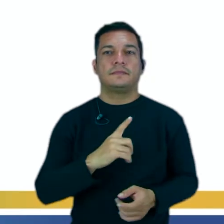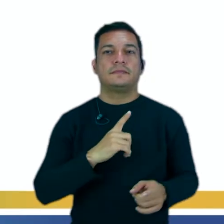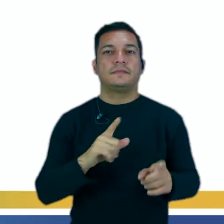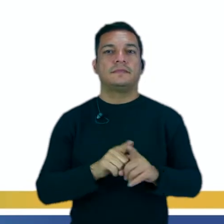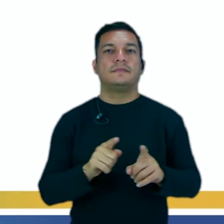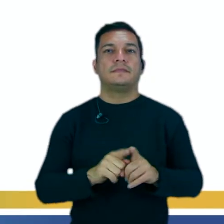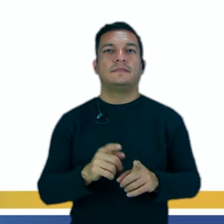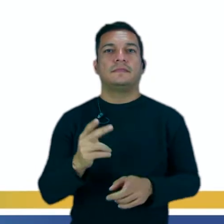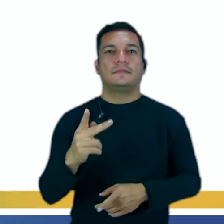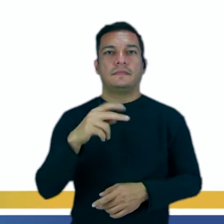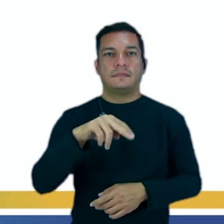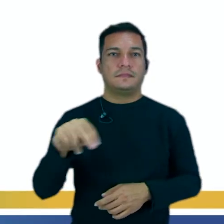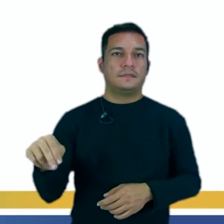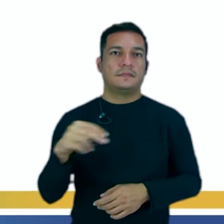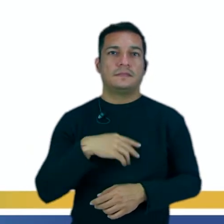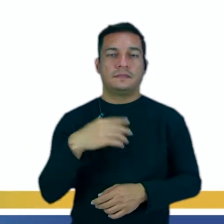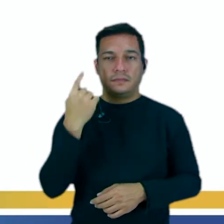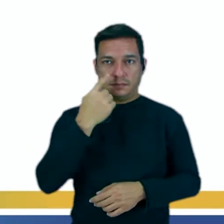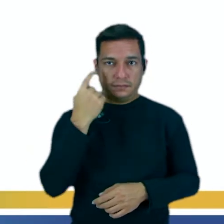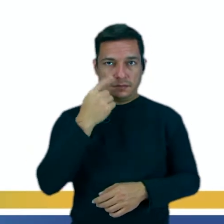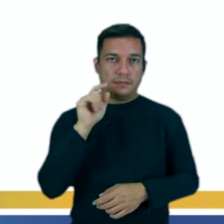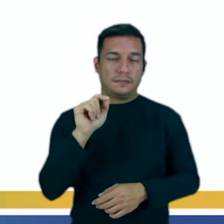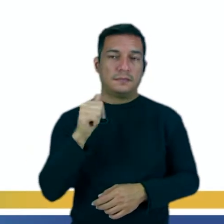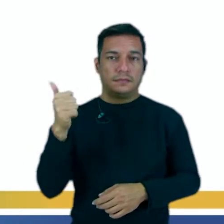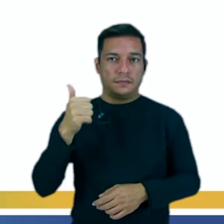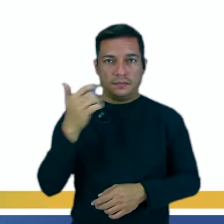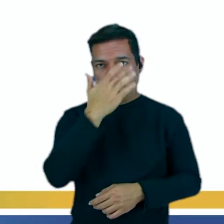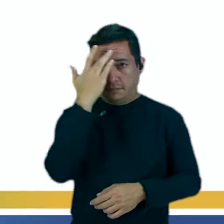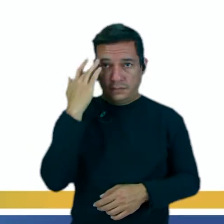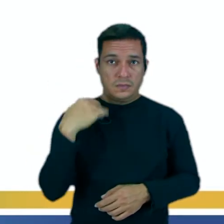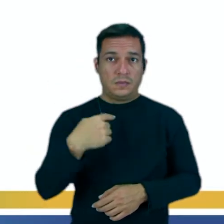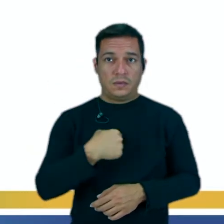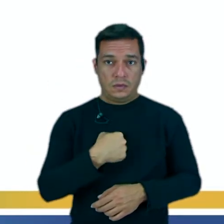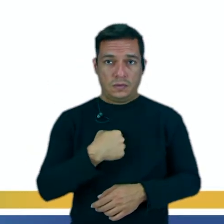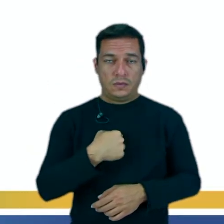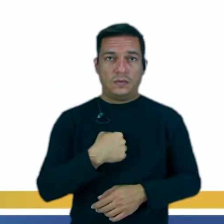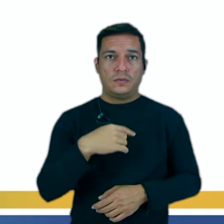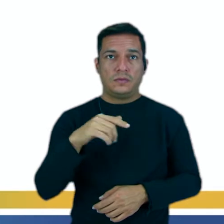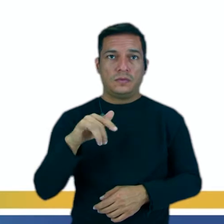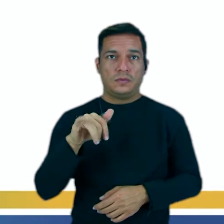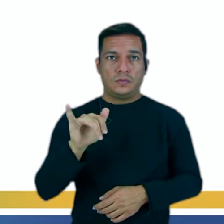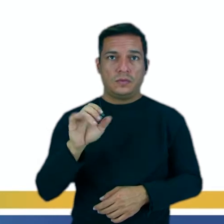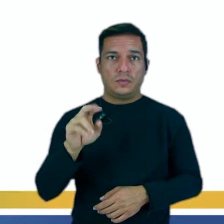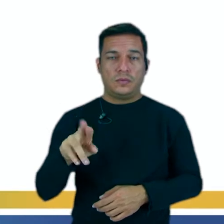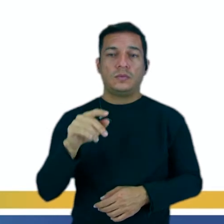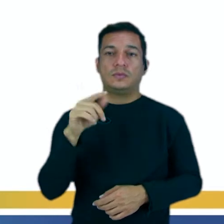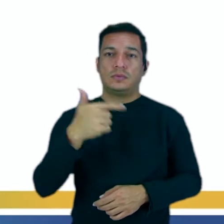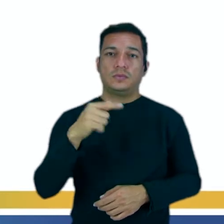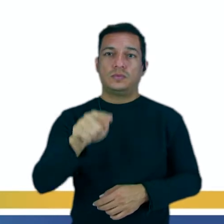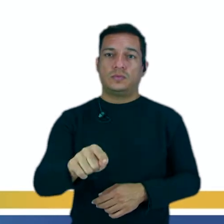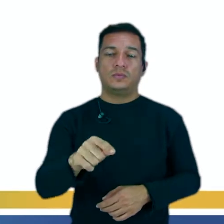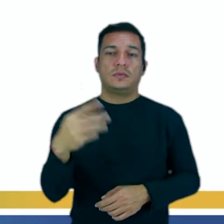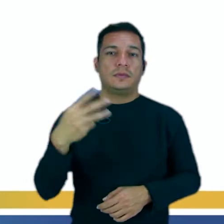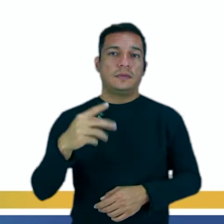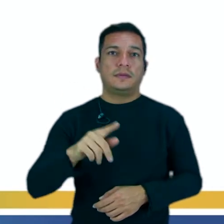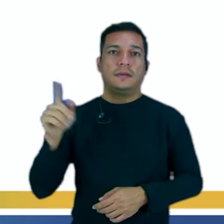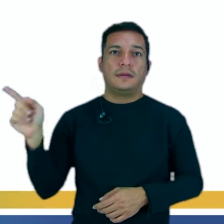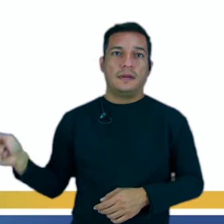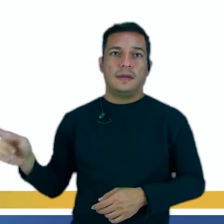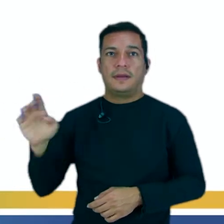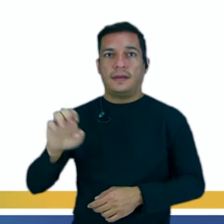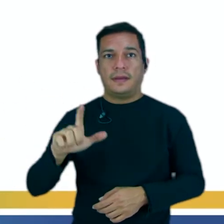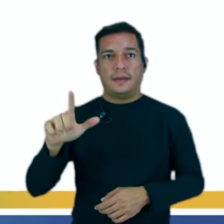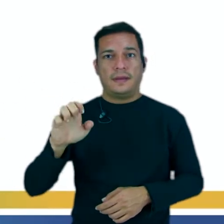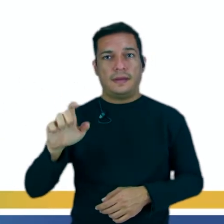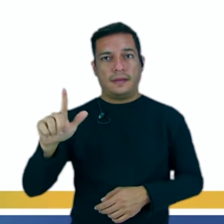pronombres de la lengua española, que son primera persona, yo. ¿Sí? Segunda, tú. Tercero, él, ella,